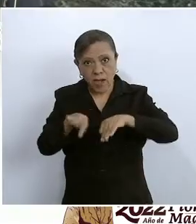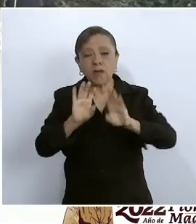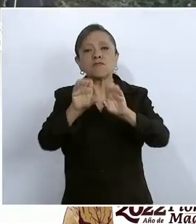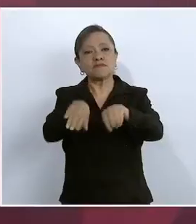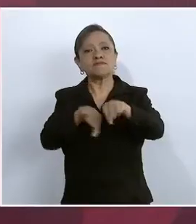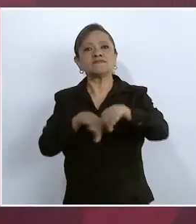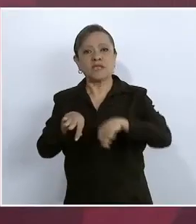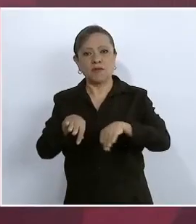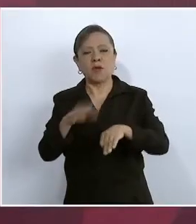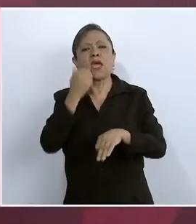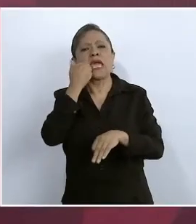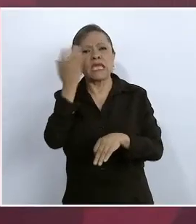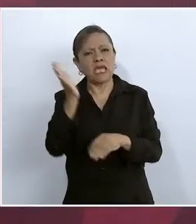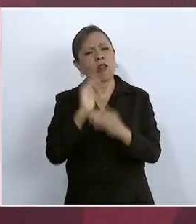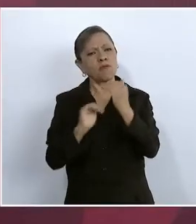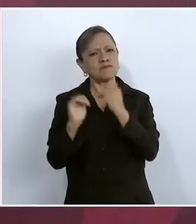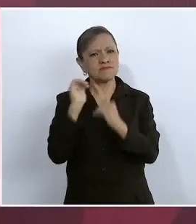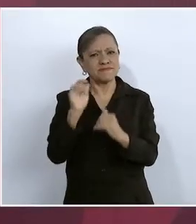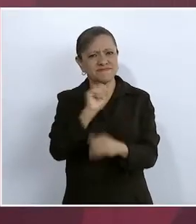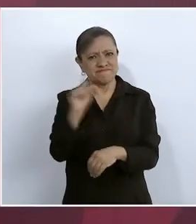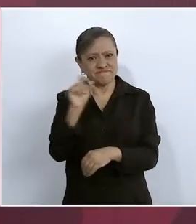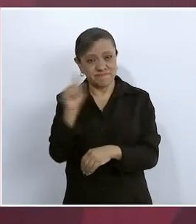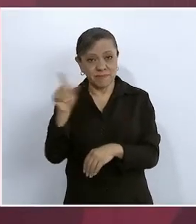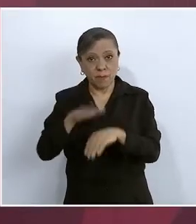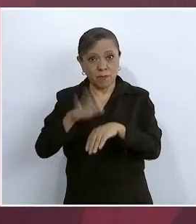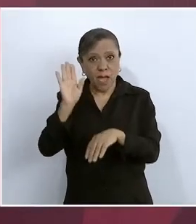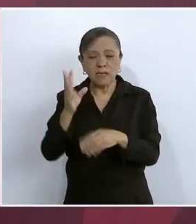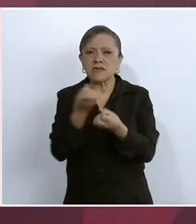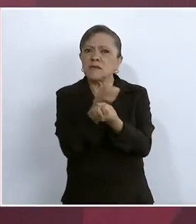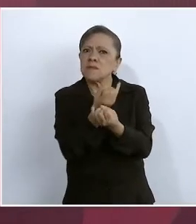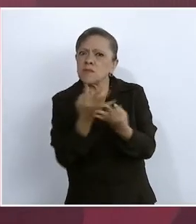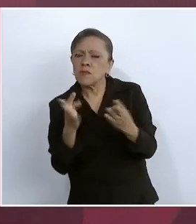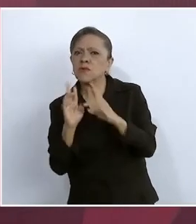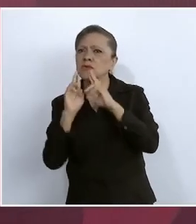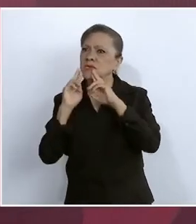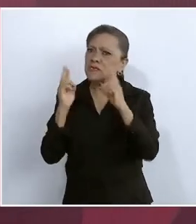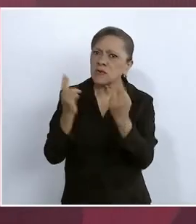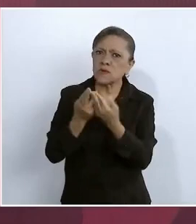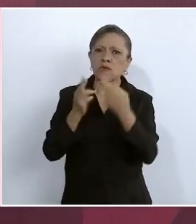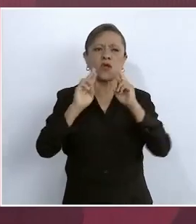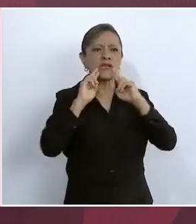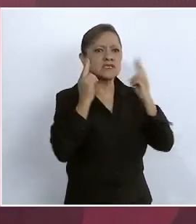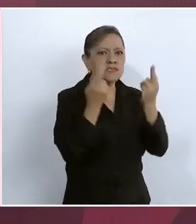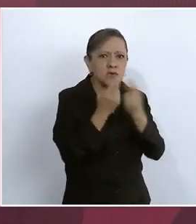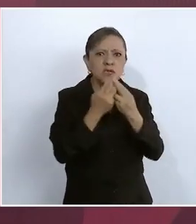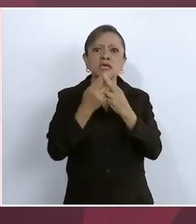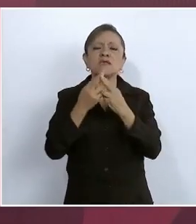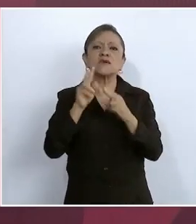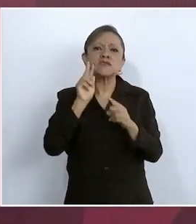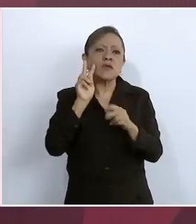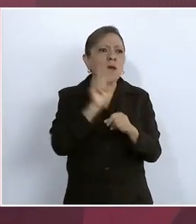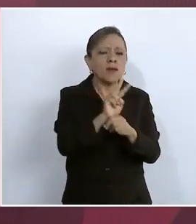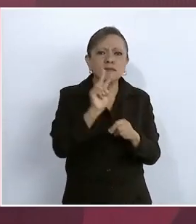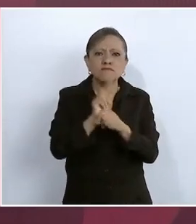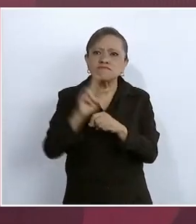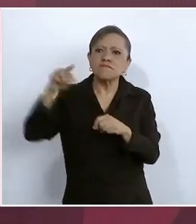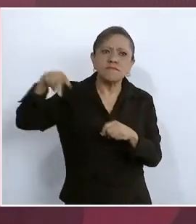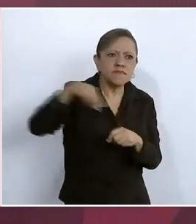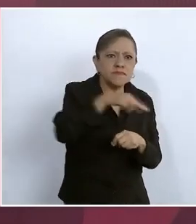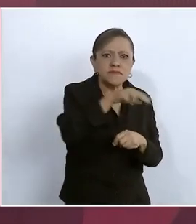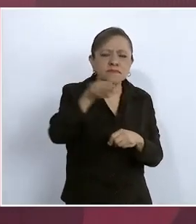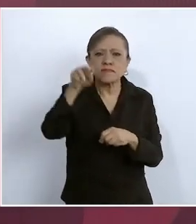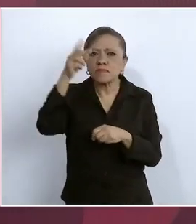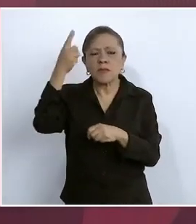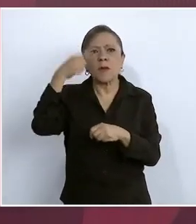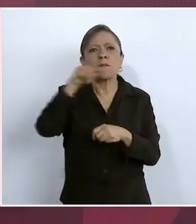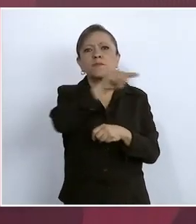destacar, señor Presidente, que se tuvieron múltiples reuniones y recorridos con los habitantes de Tepoztlán, por mencionar al pueblo de